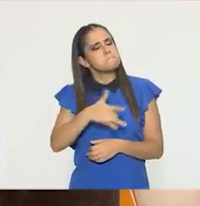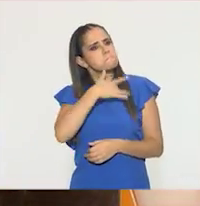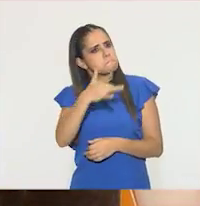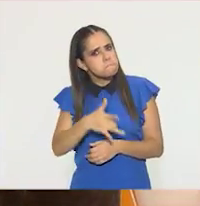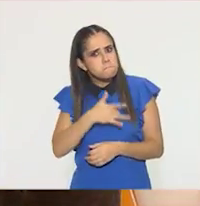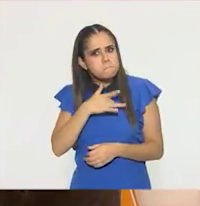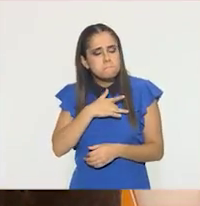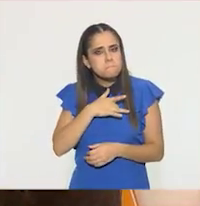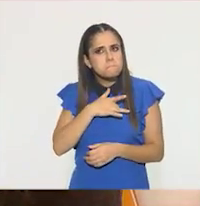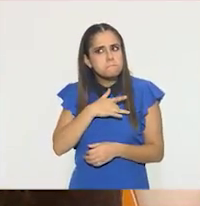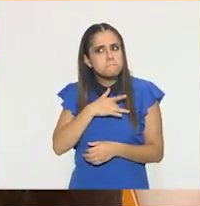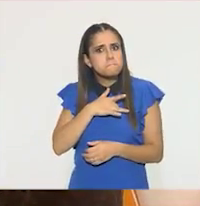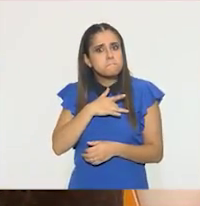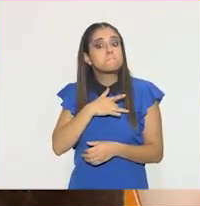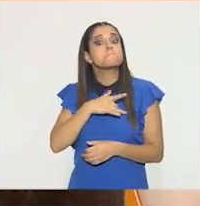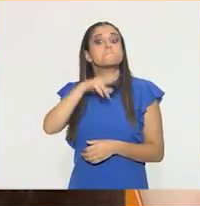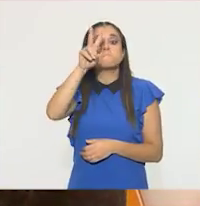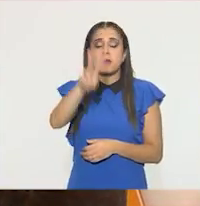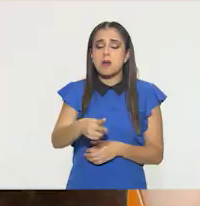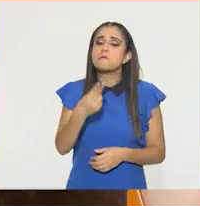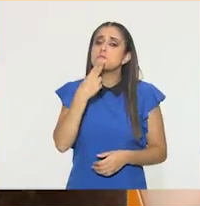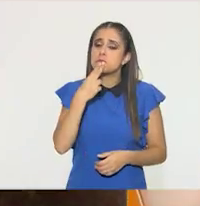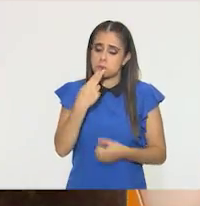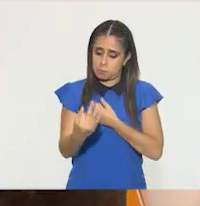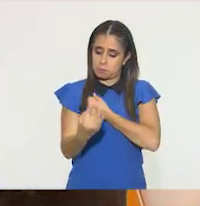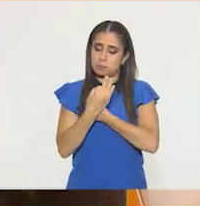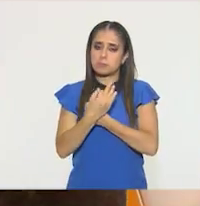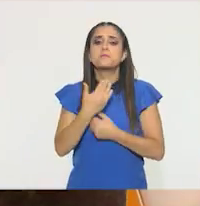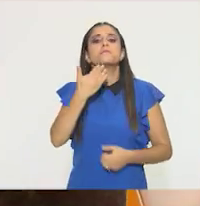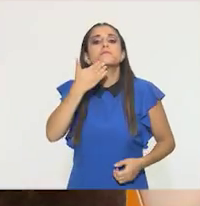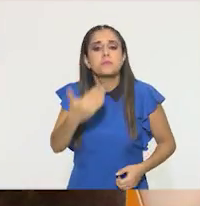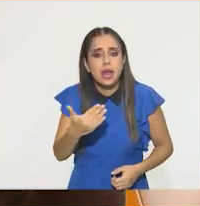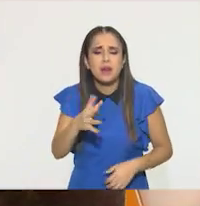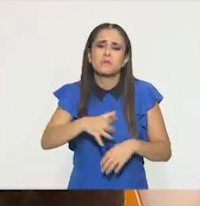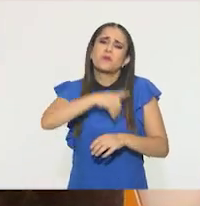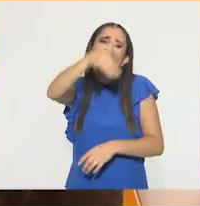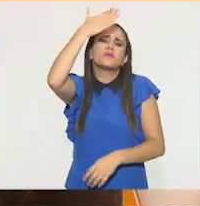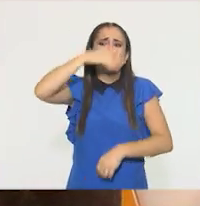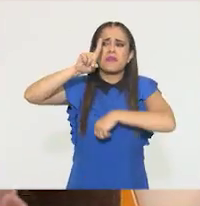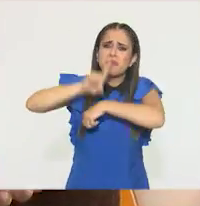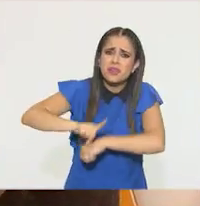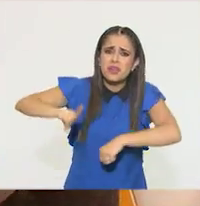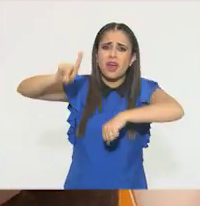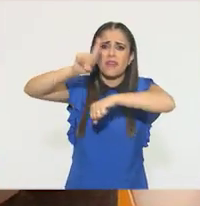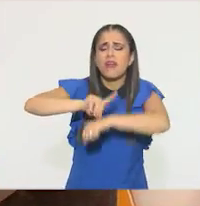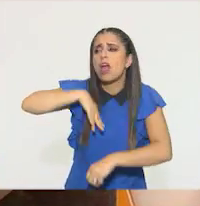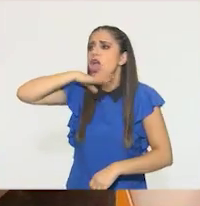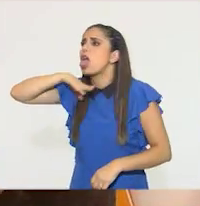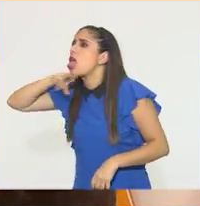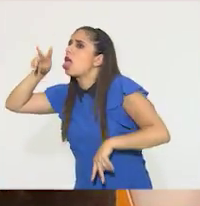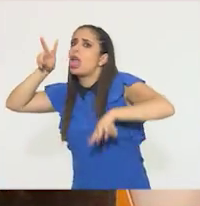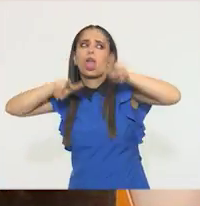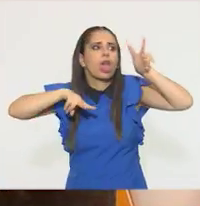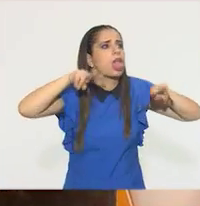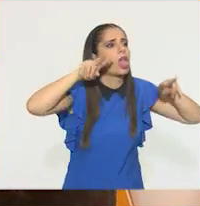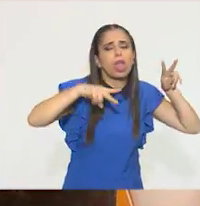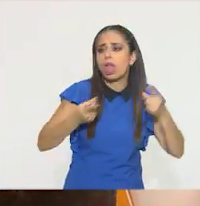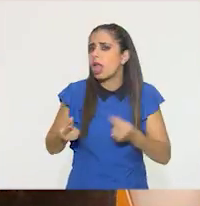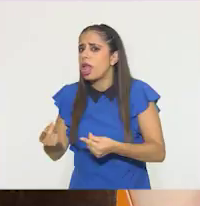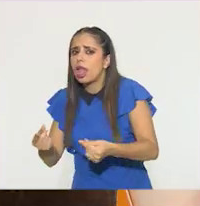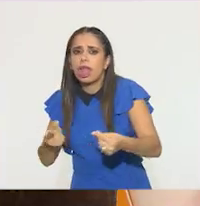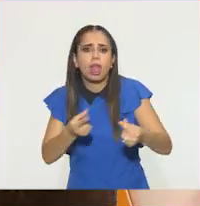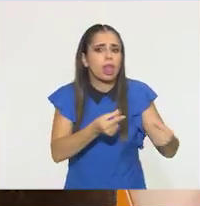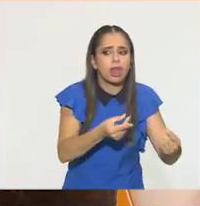más que nada, muy útil. Porque en el día del día tenemos muchísimas distracciones a nuestro alrededor. Nos podemos